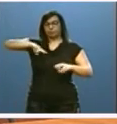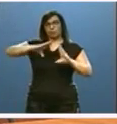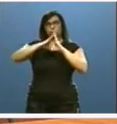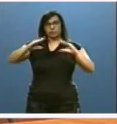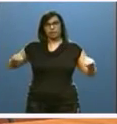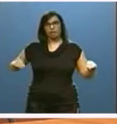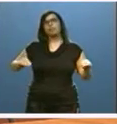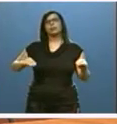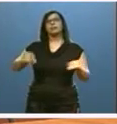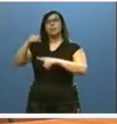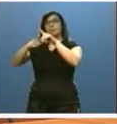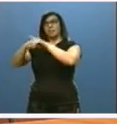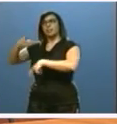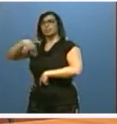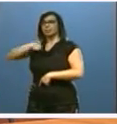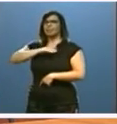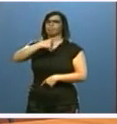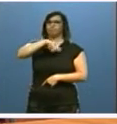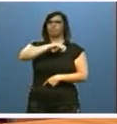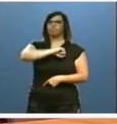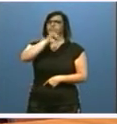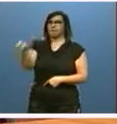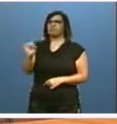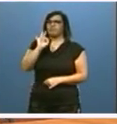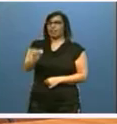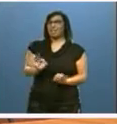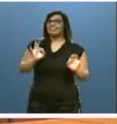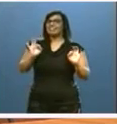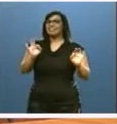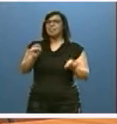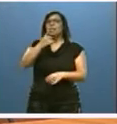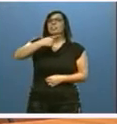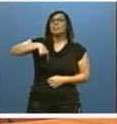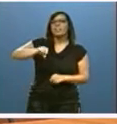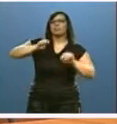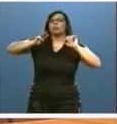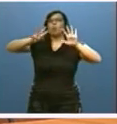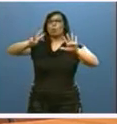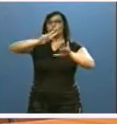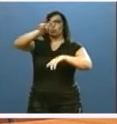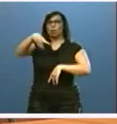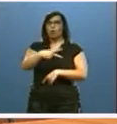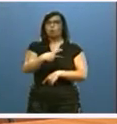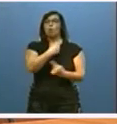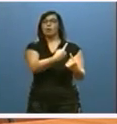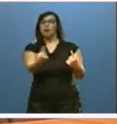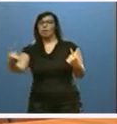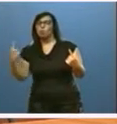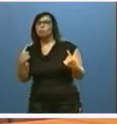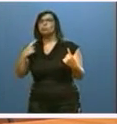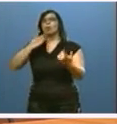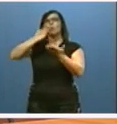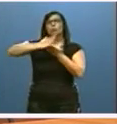se sitúan por encima de la media de España. En concreto, 108 euros por alumno y año por encima de la misma.